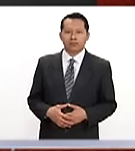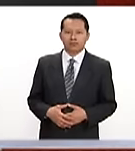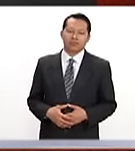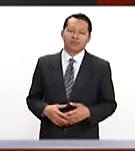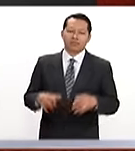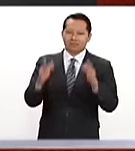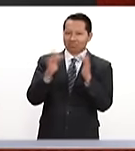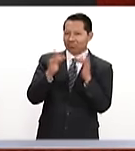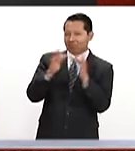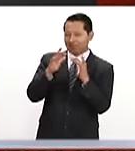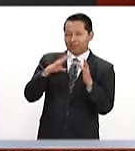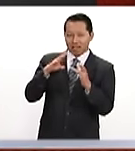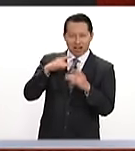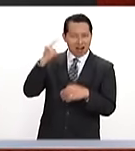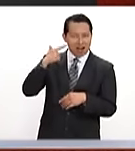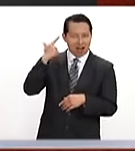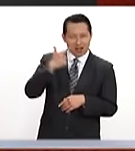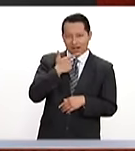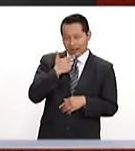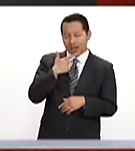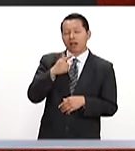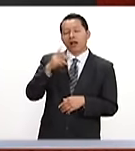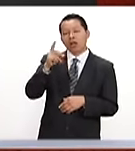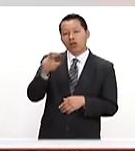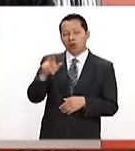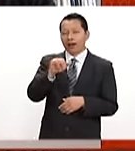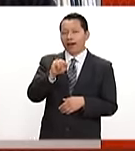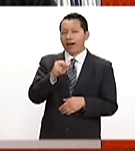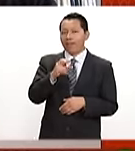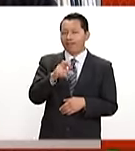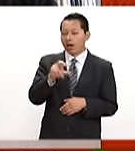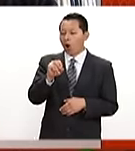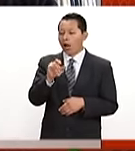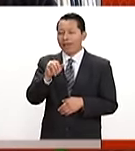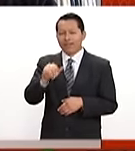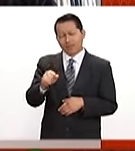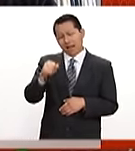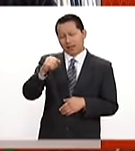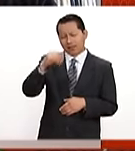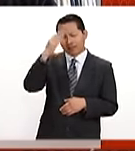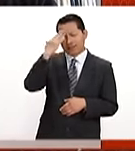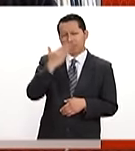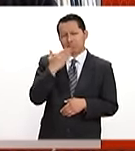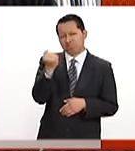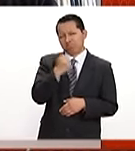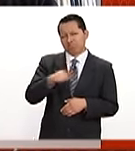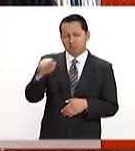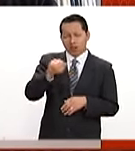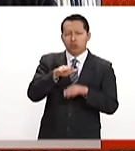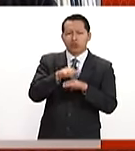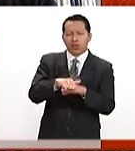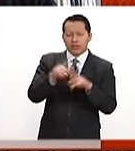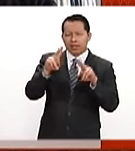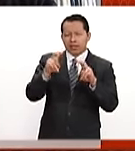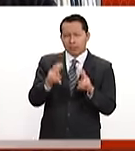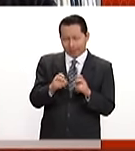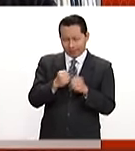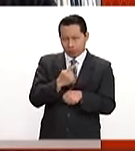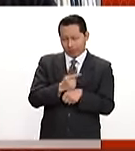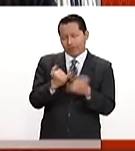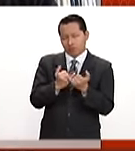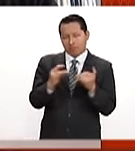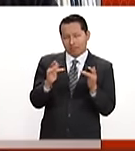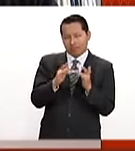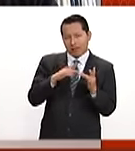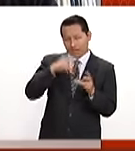Nos enlazamos hasta Londres con el doctor Javier Oliva, experto en temas de seguridad y colaborador habitual de México al día. Javier, gusto en saludarte antes